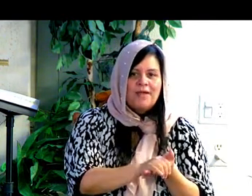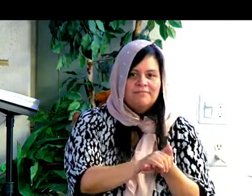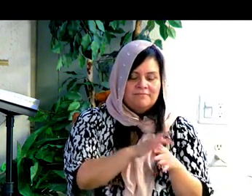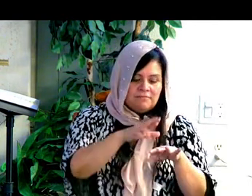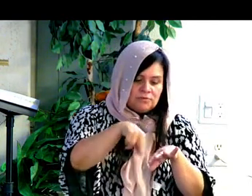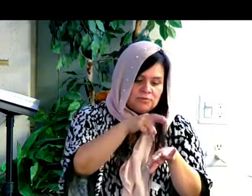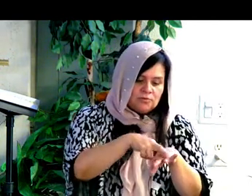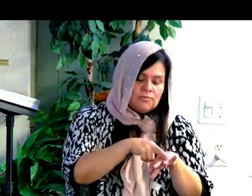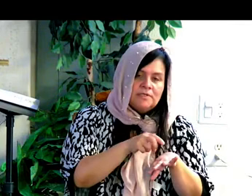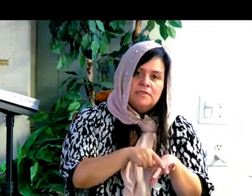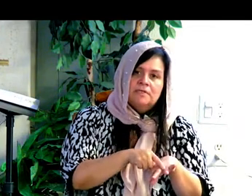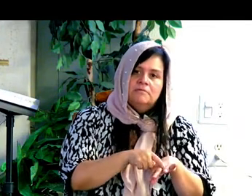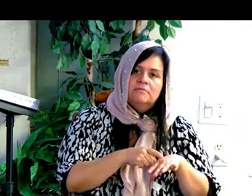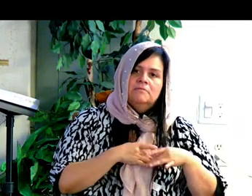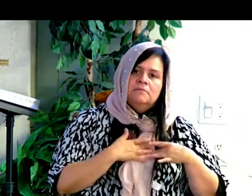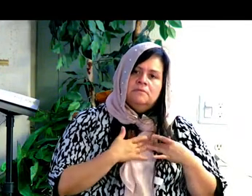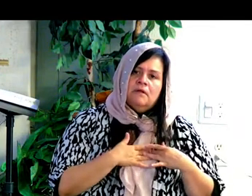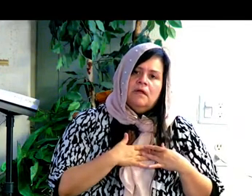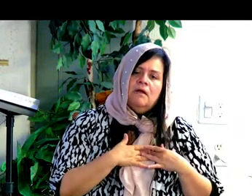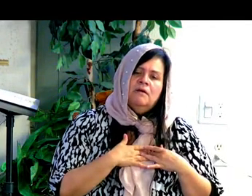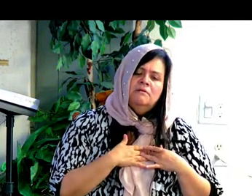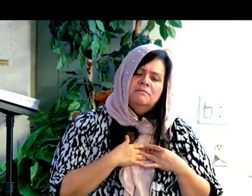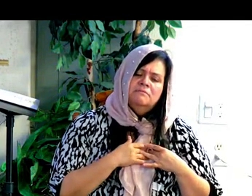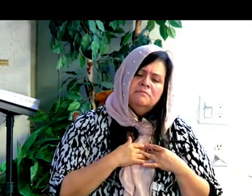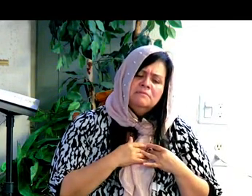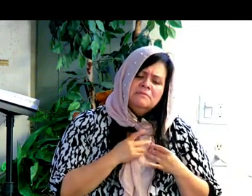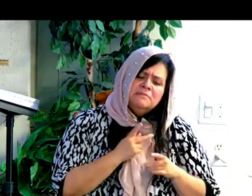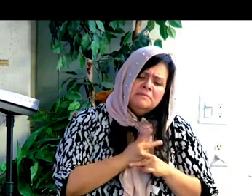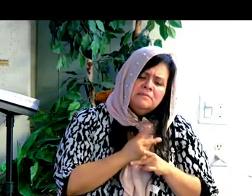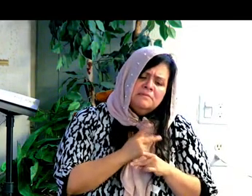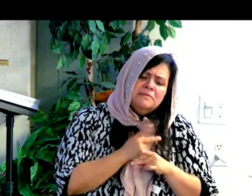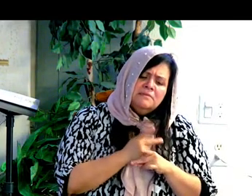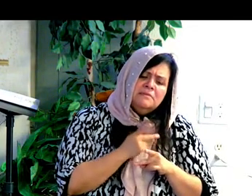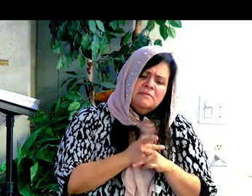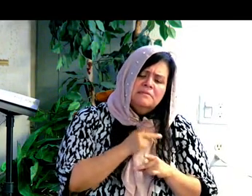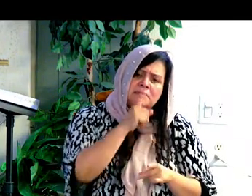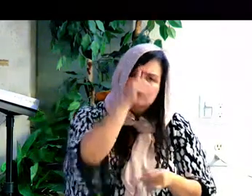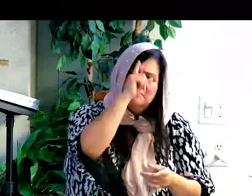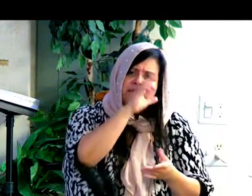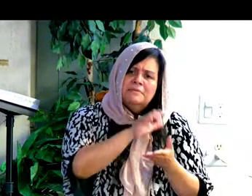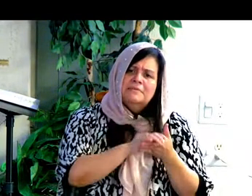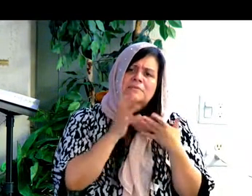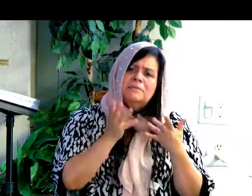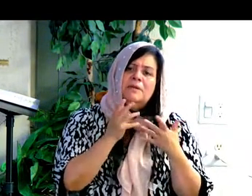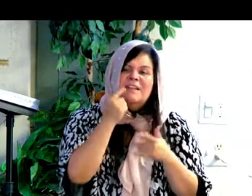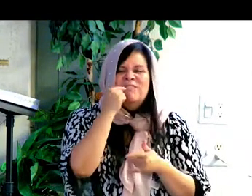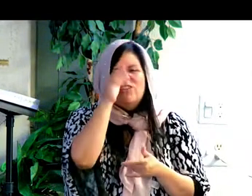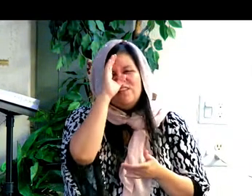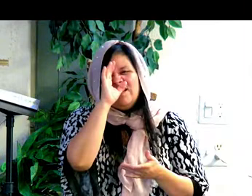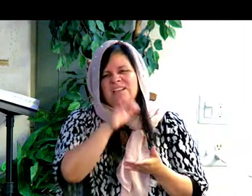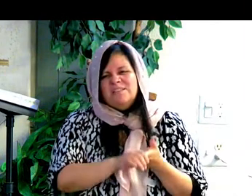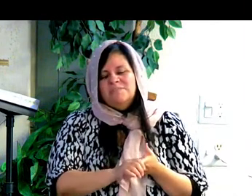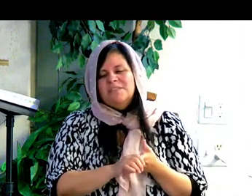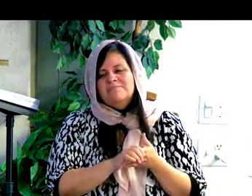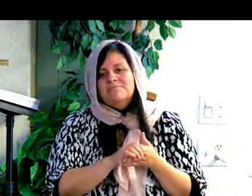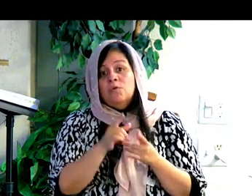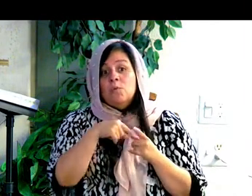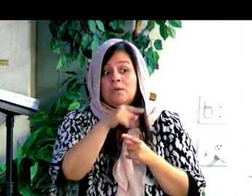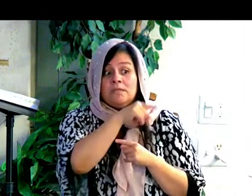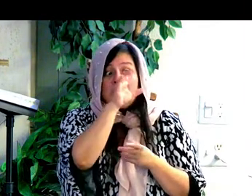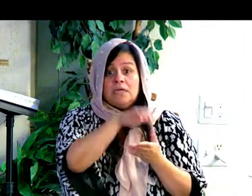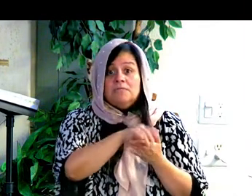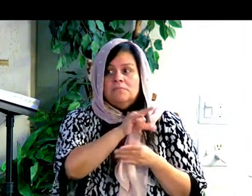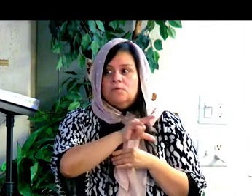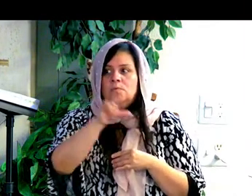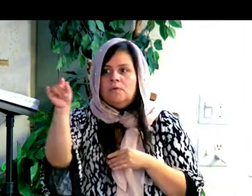Y eso fue un regalo para la novia, para que no perdiera como esperanza